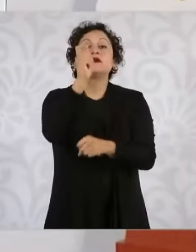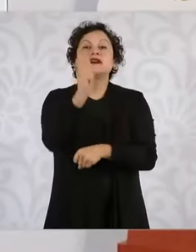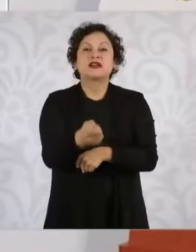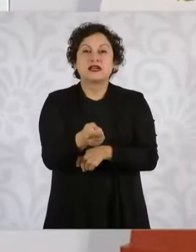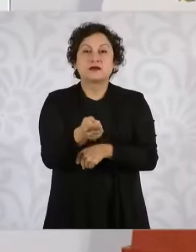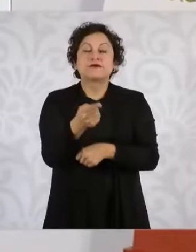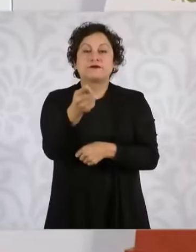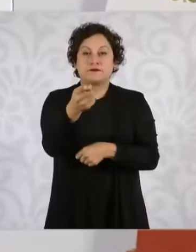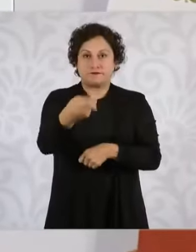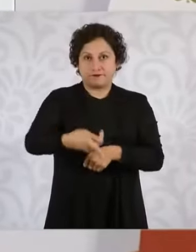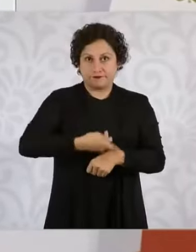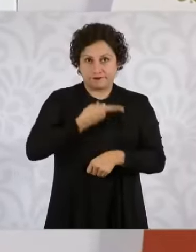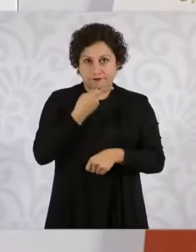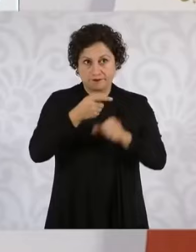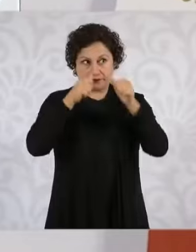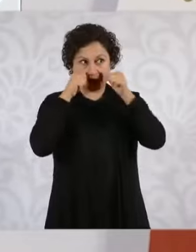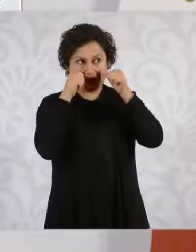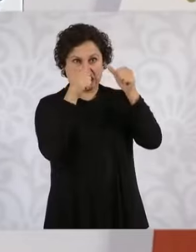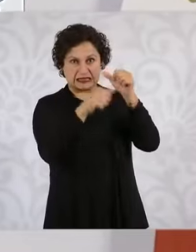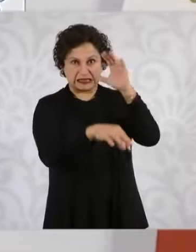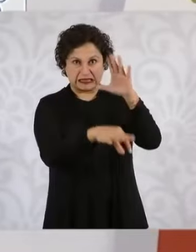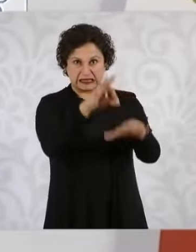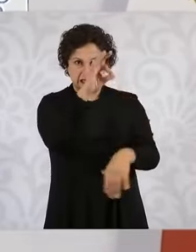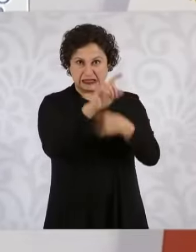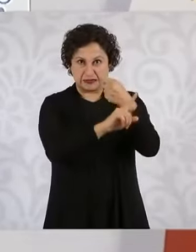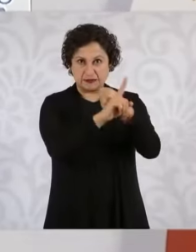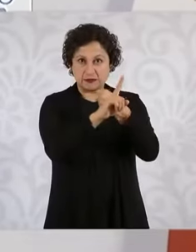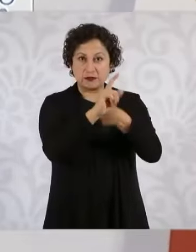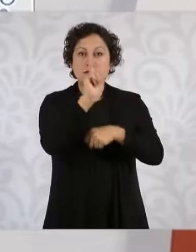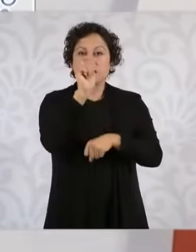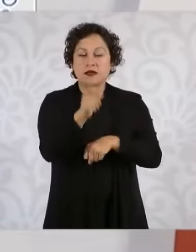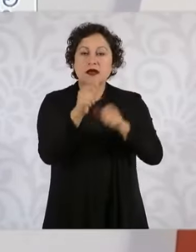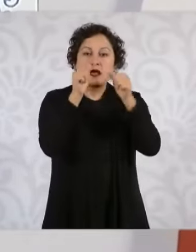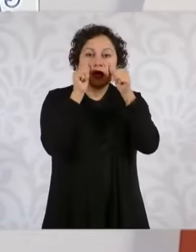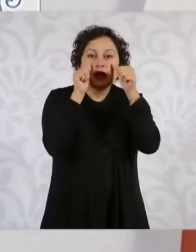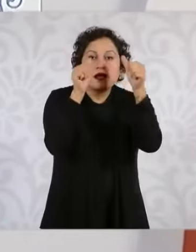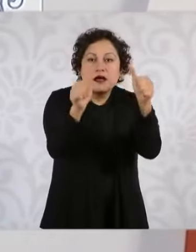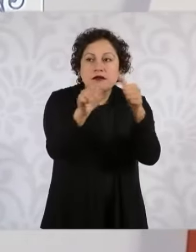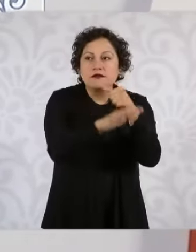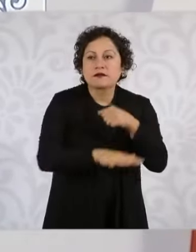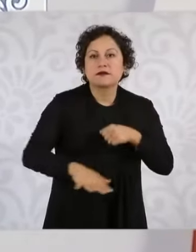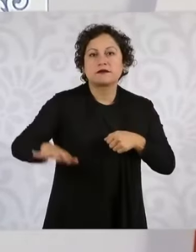las causas quiere decir, además, atender a los jóvenes, a las y a los jóvenes de México.